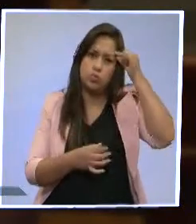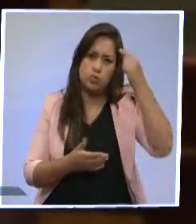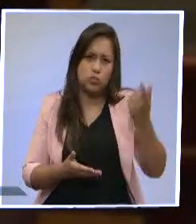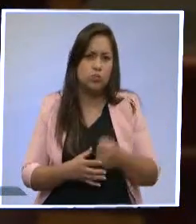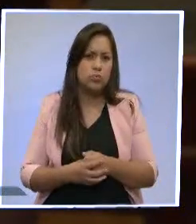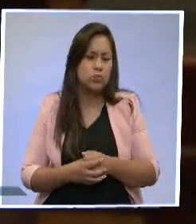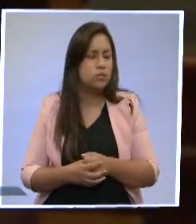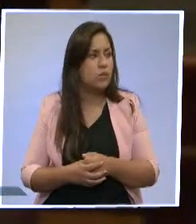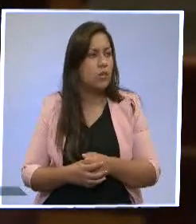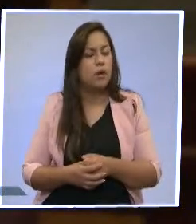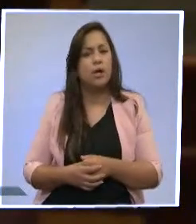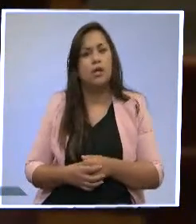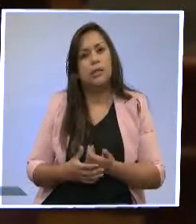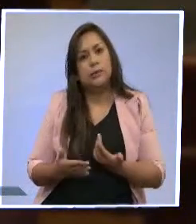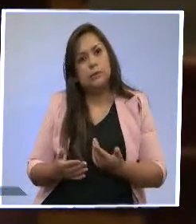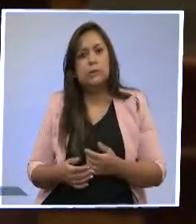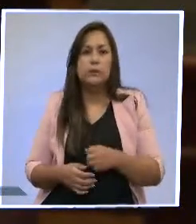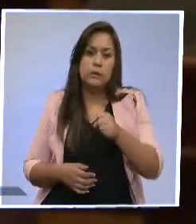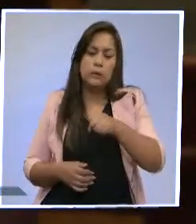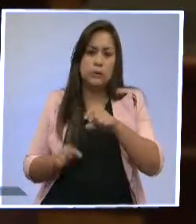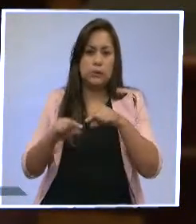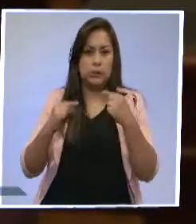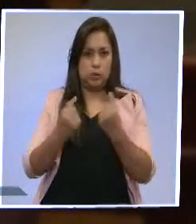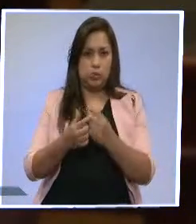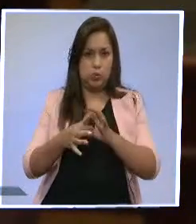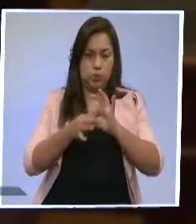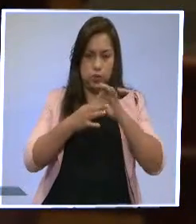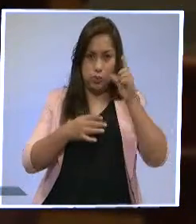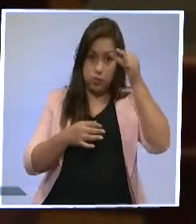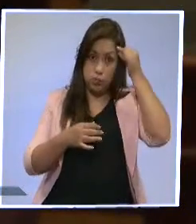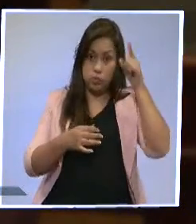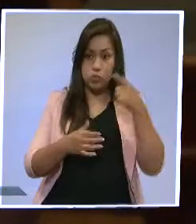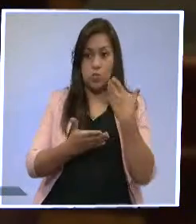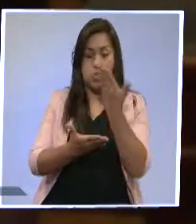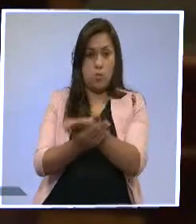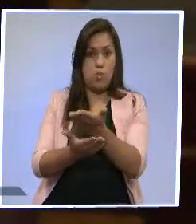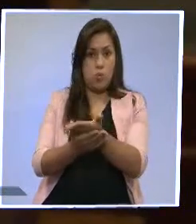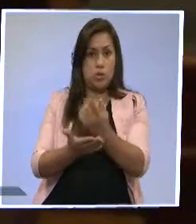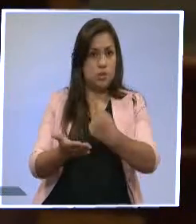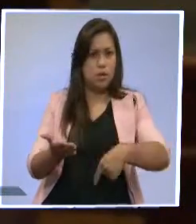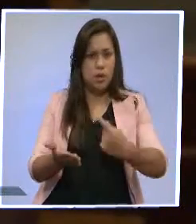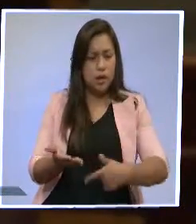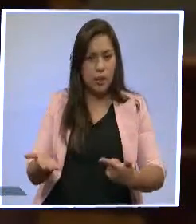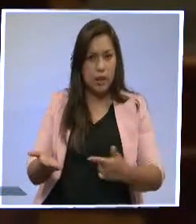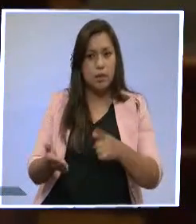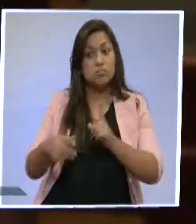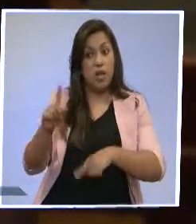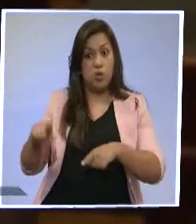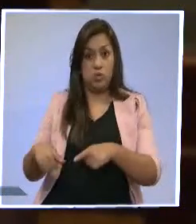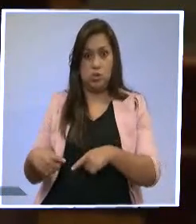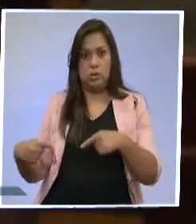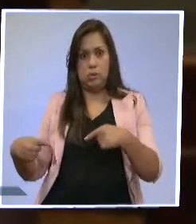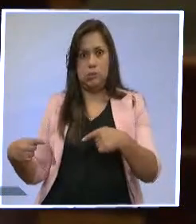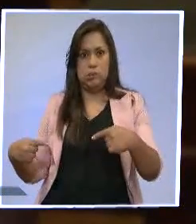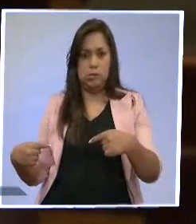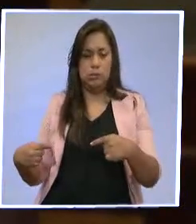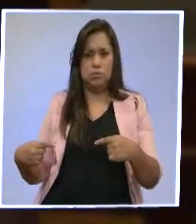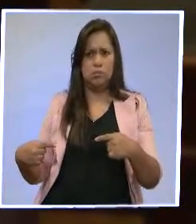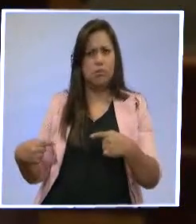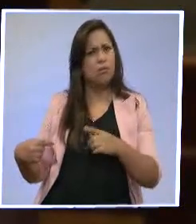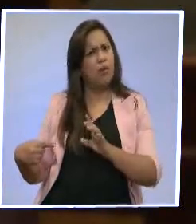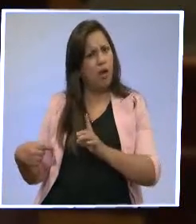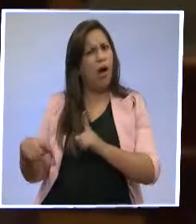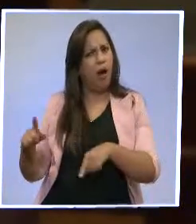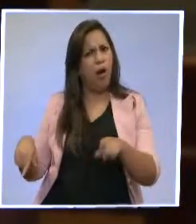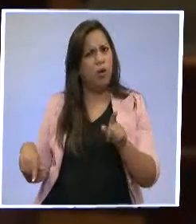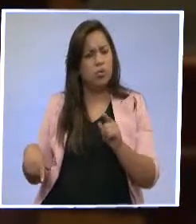persona, yo creo que es el bloque oficialista el que está proponiendo también. Pero también hay de la oposición que están en acuerdo con